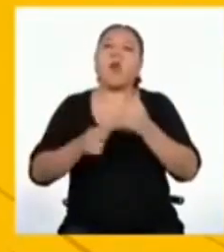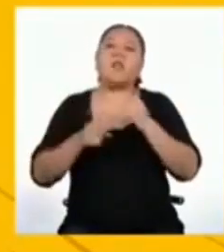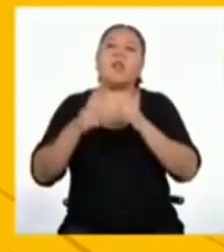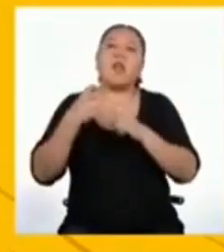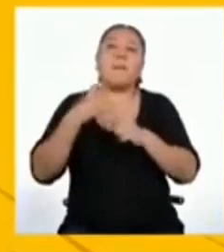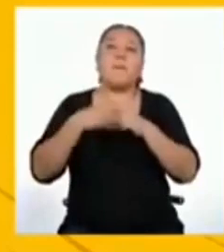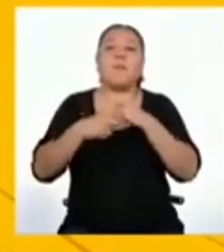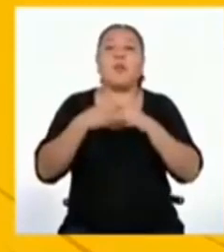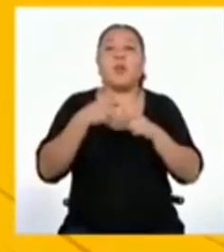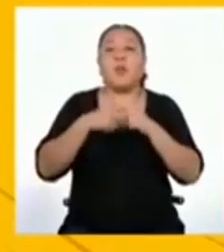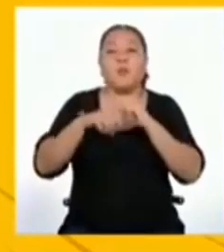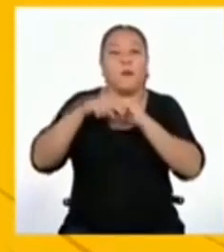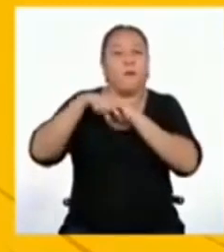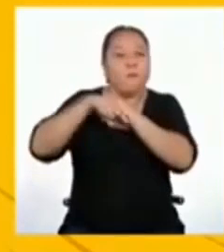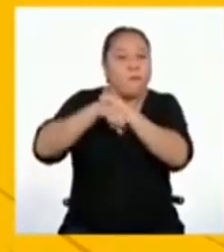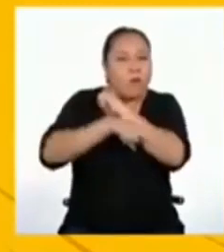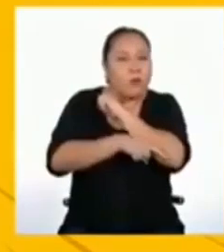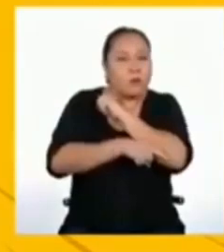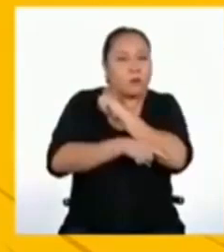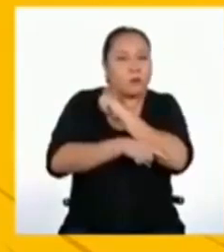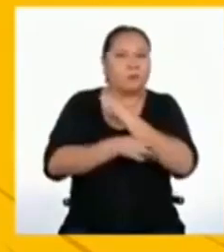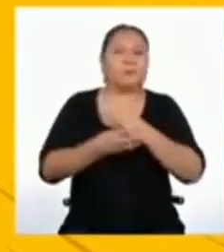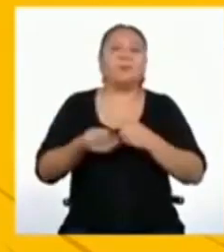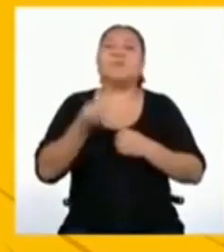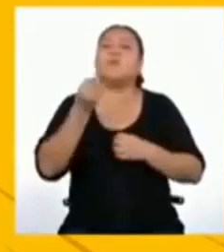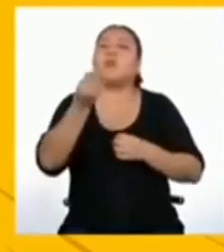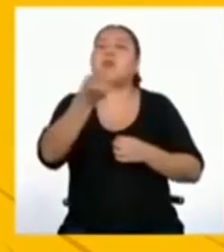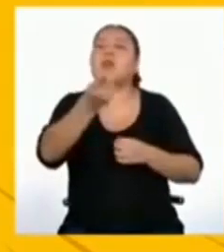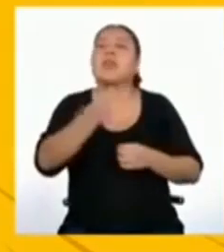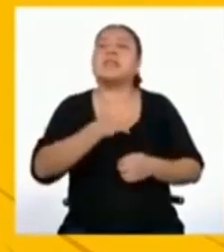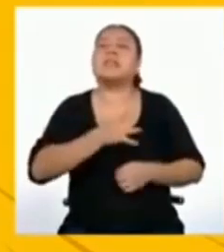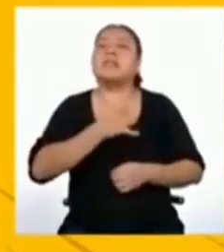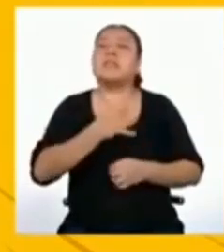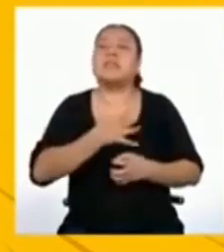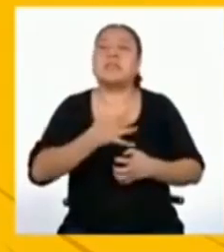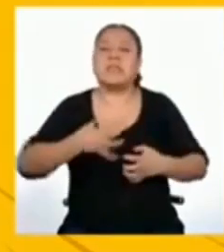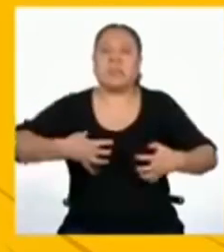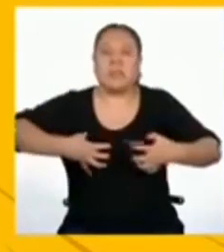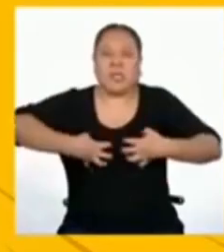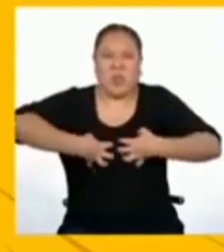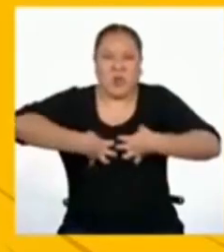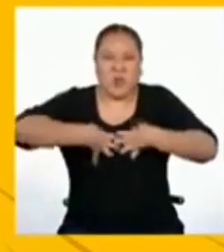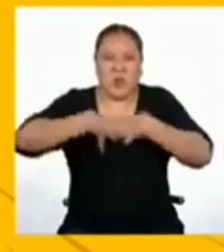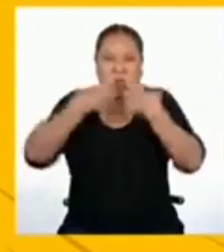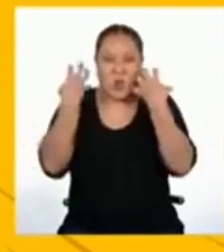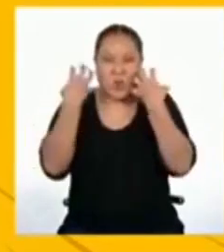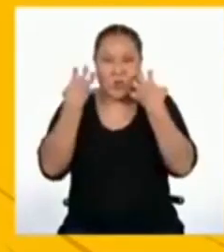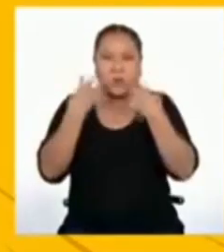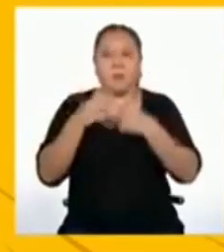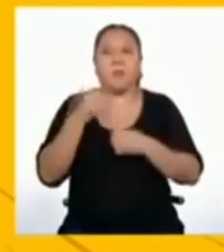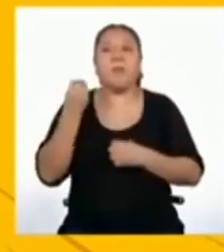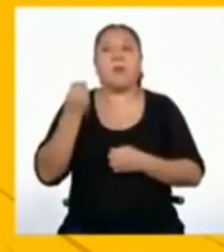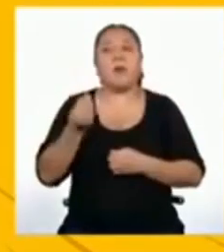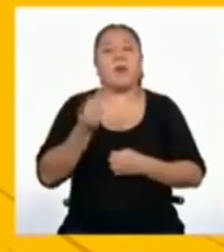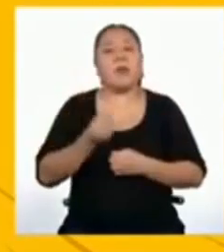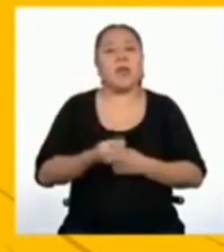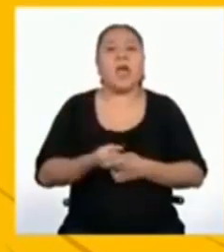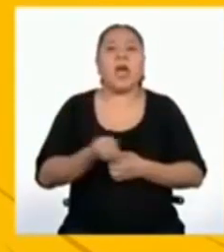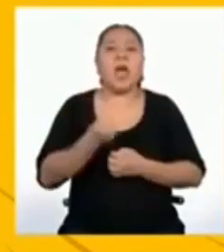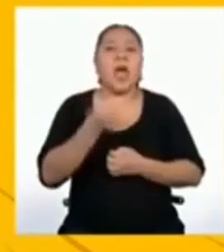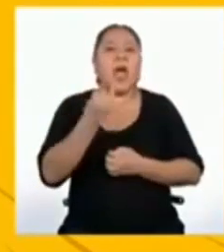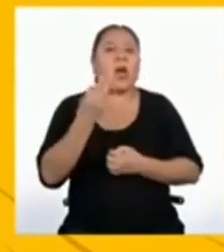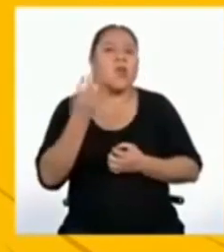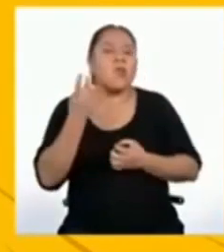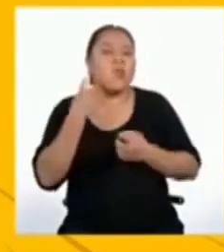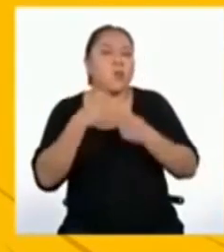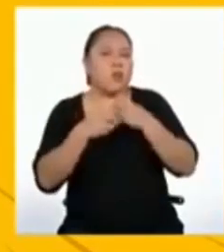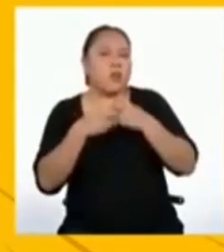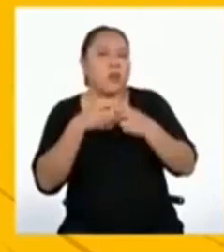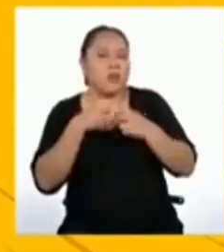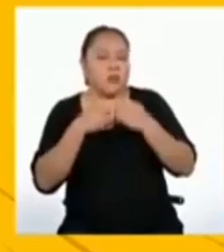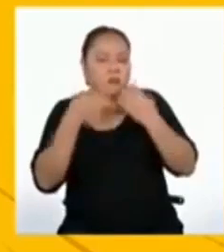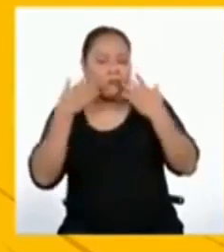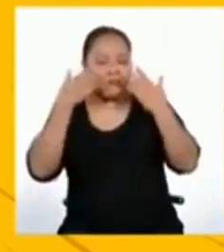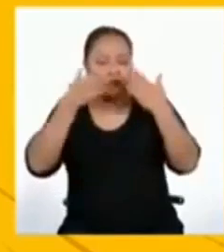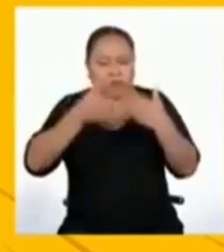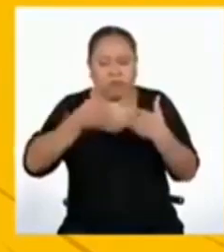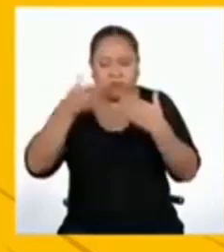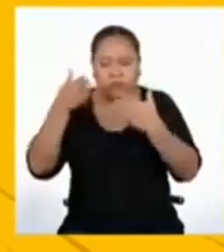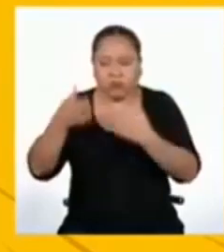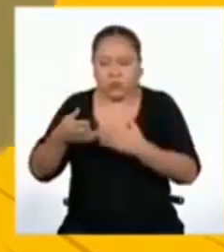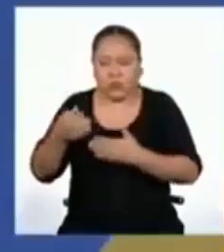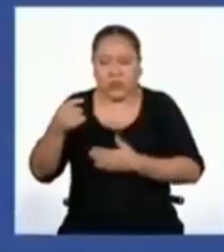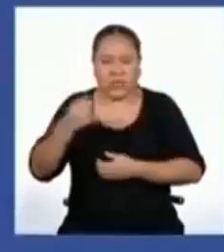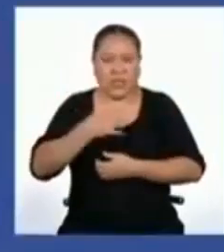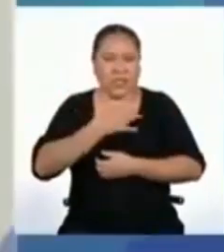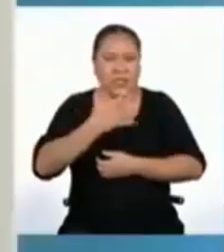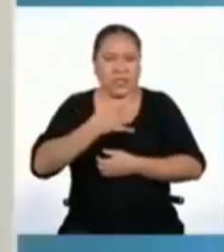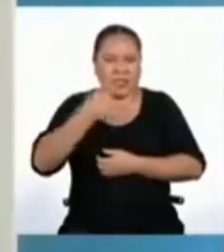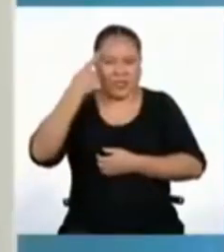entender por qué llegas a sentir ira, por qué algunas circunstancias específicas te ponen de mal